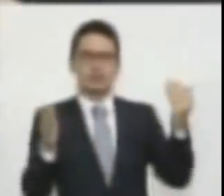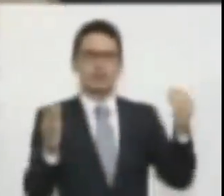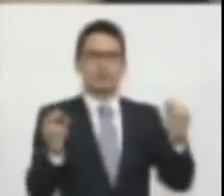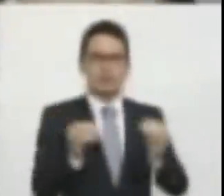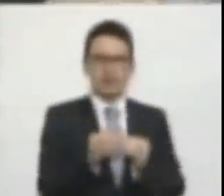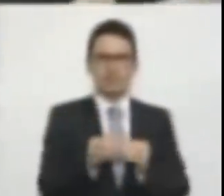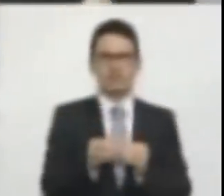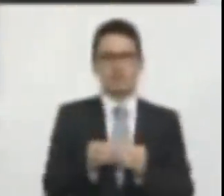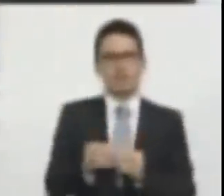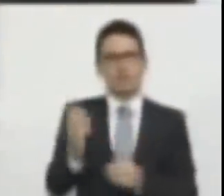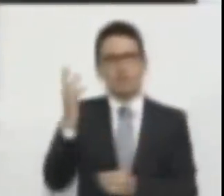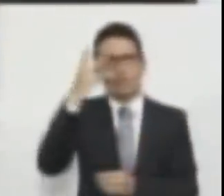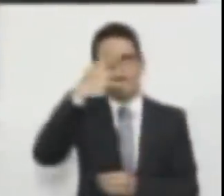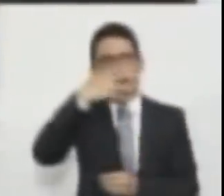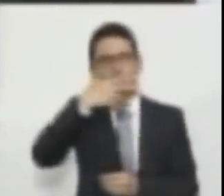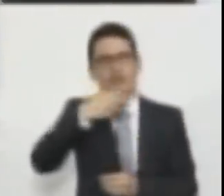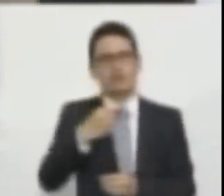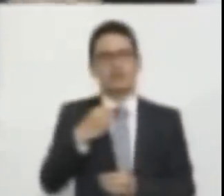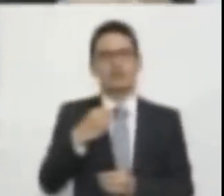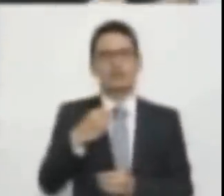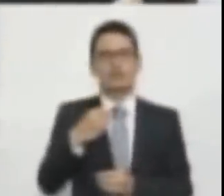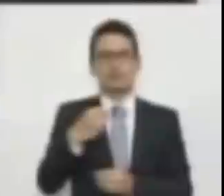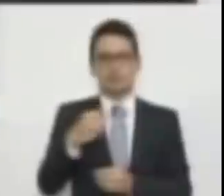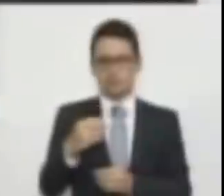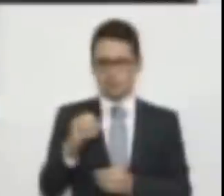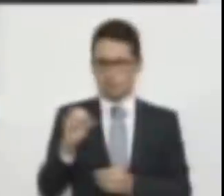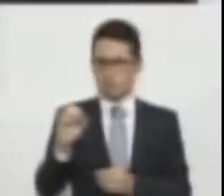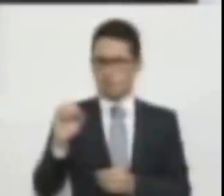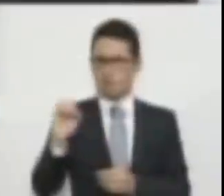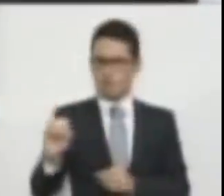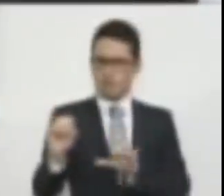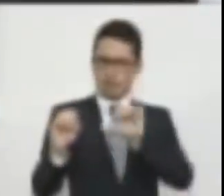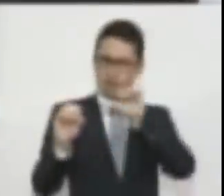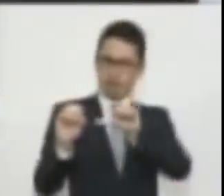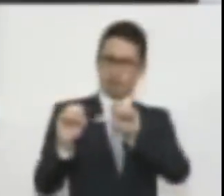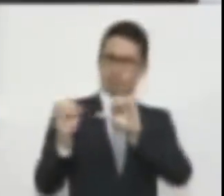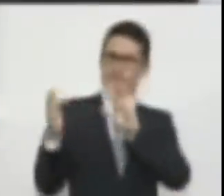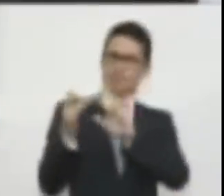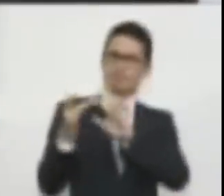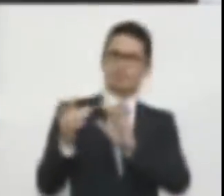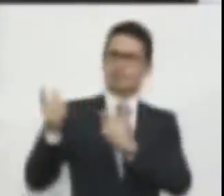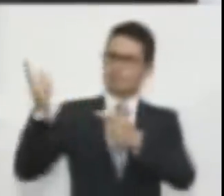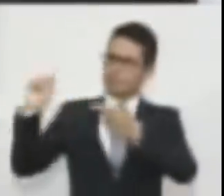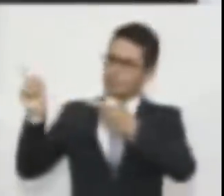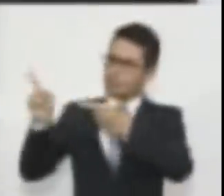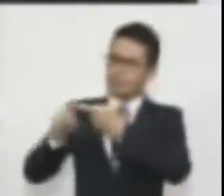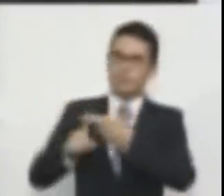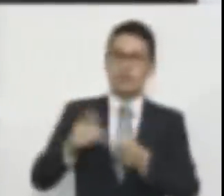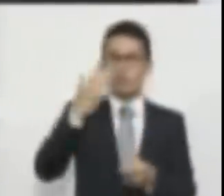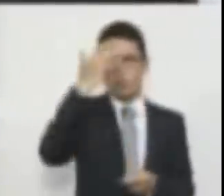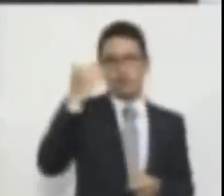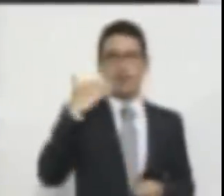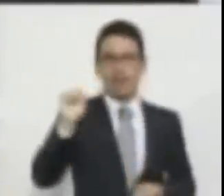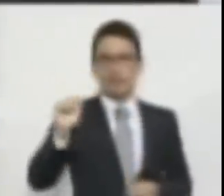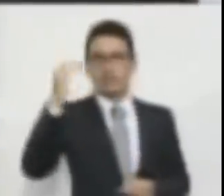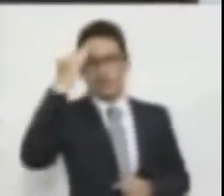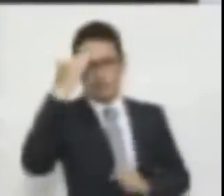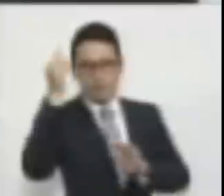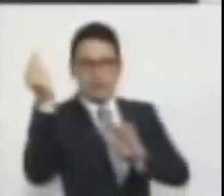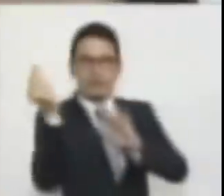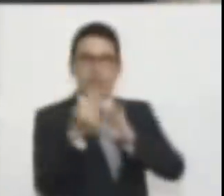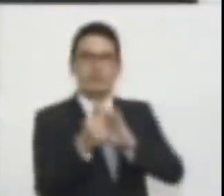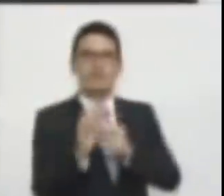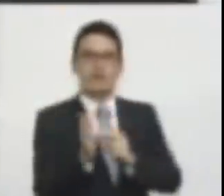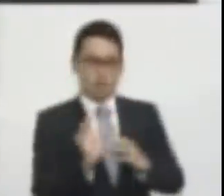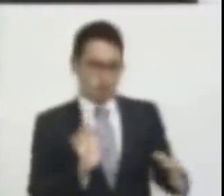relación hermosa que ha podido crear con el varón a través de los tiempos porque ella sabe que el matrimonio es la